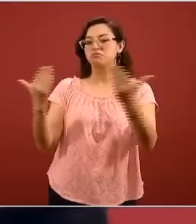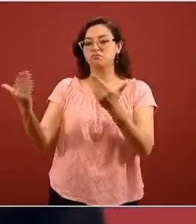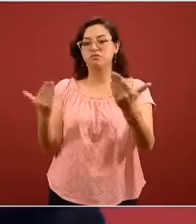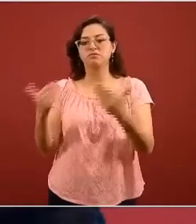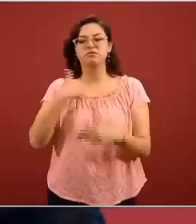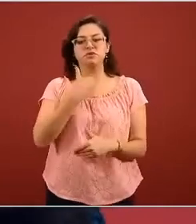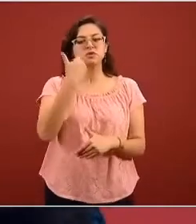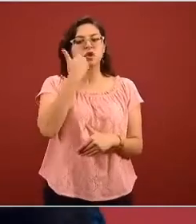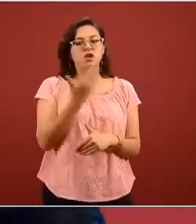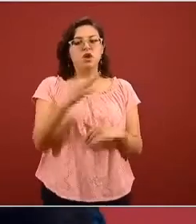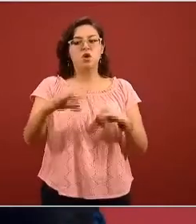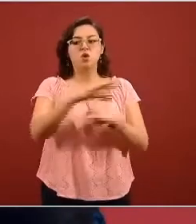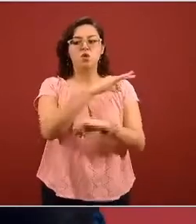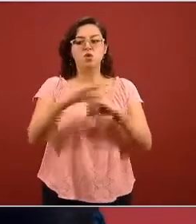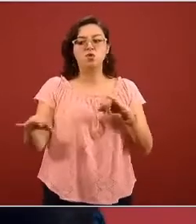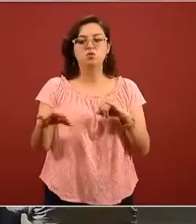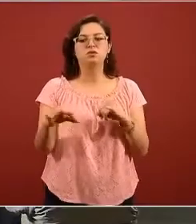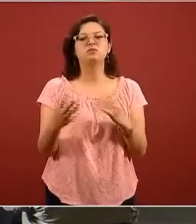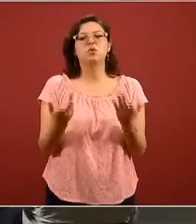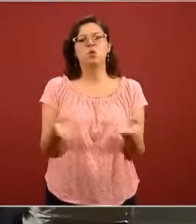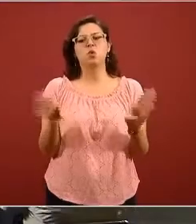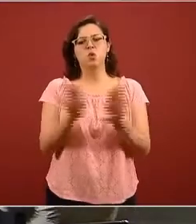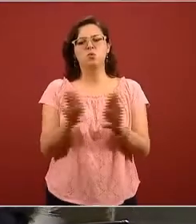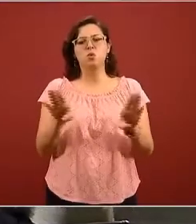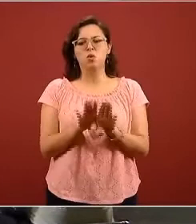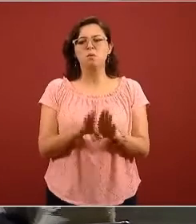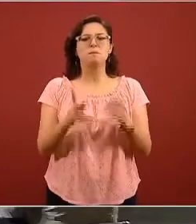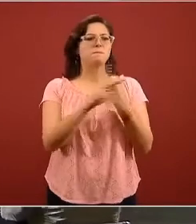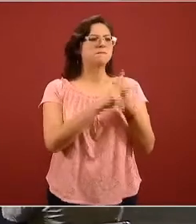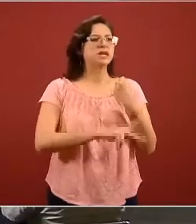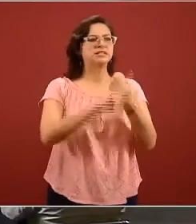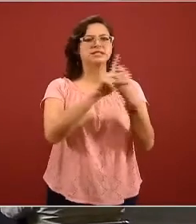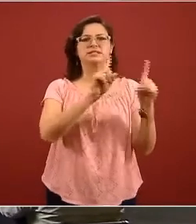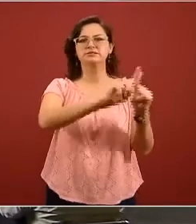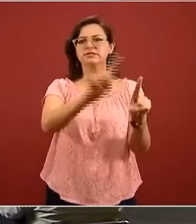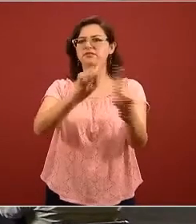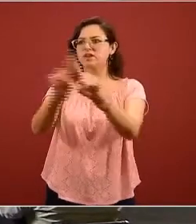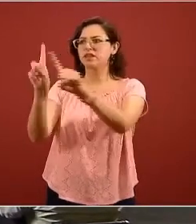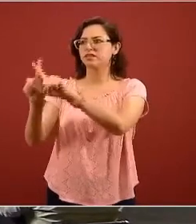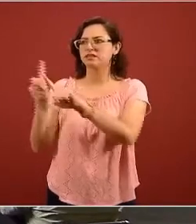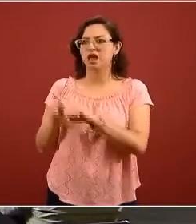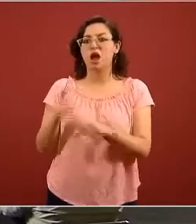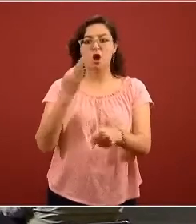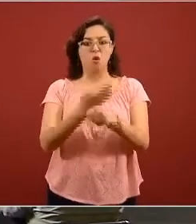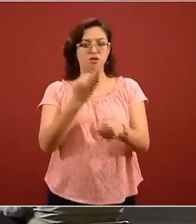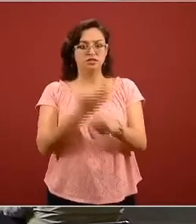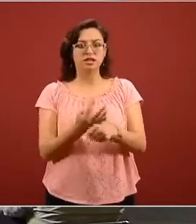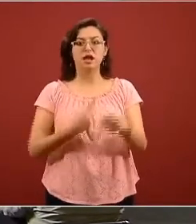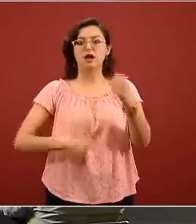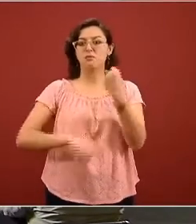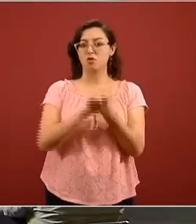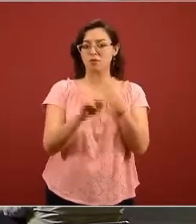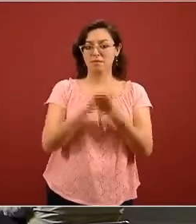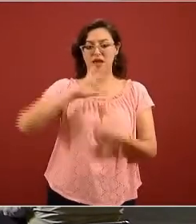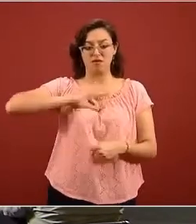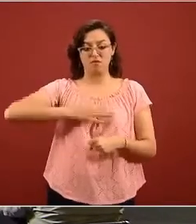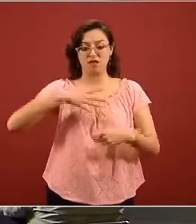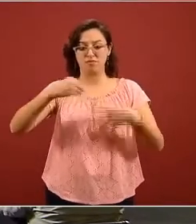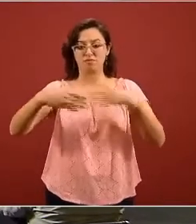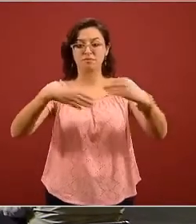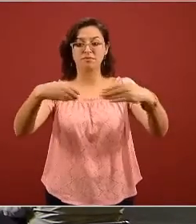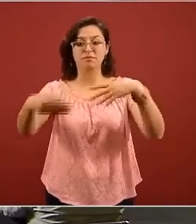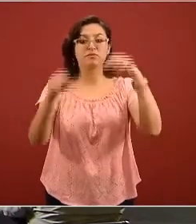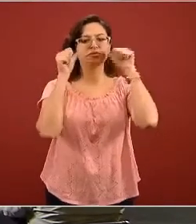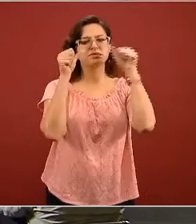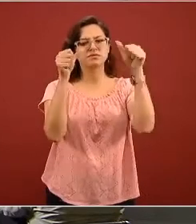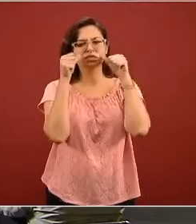final en torno a cómo estos diferentes países han enfrentado esta pandemia en donde sin lugar a